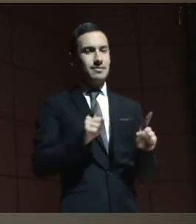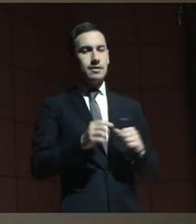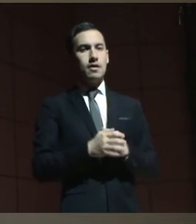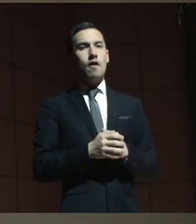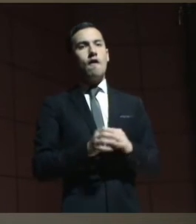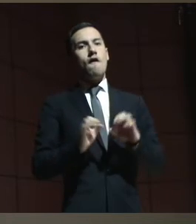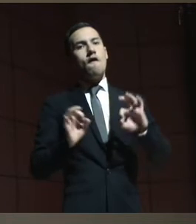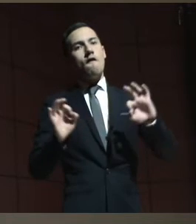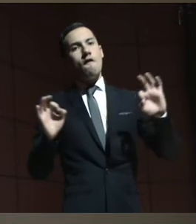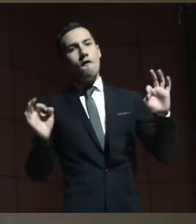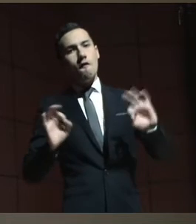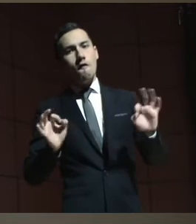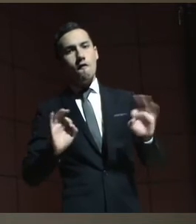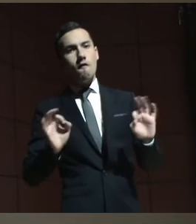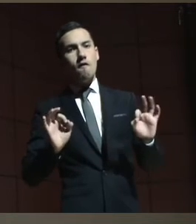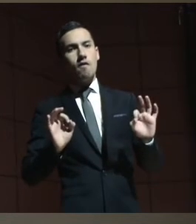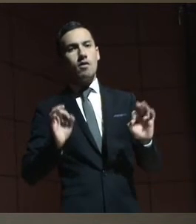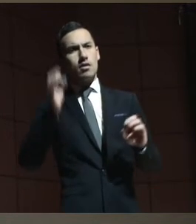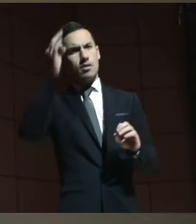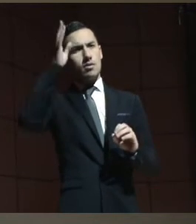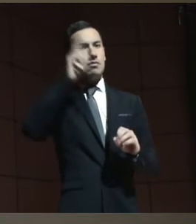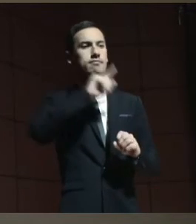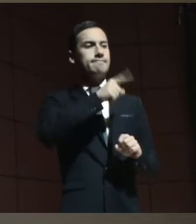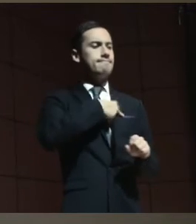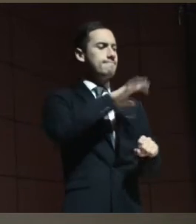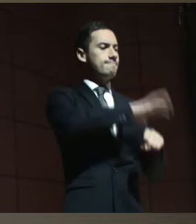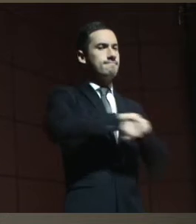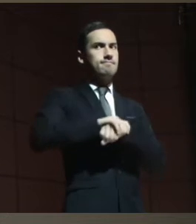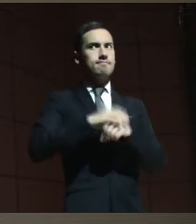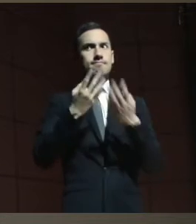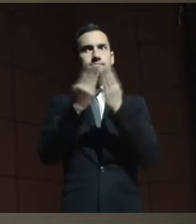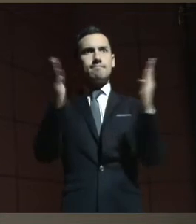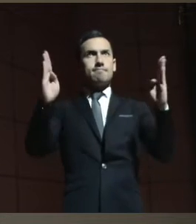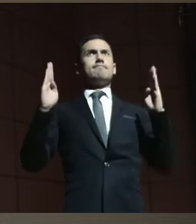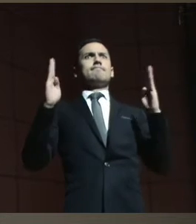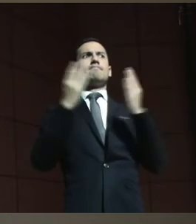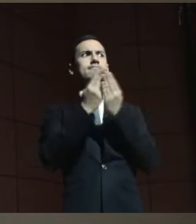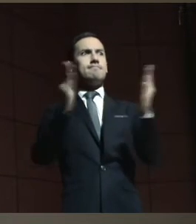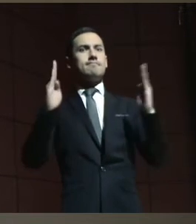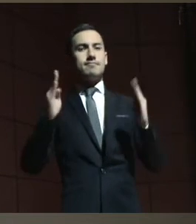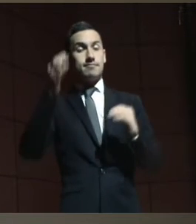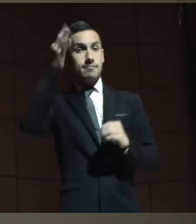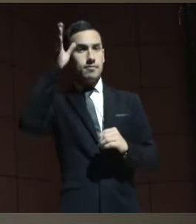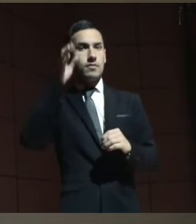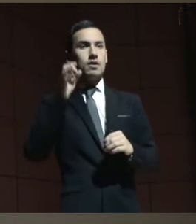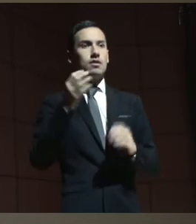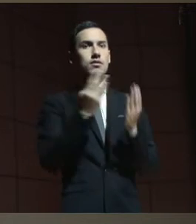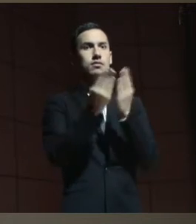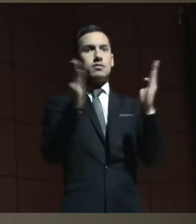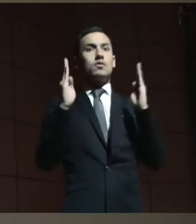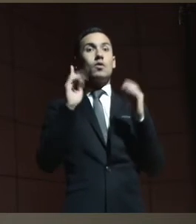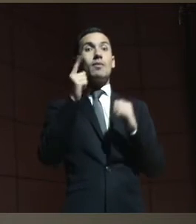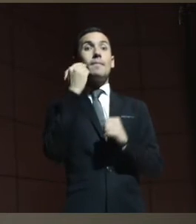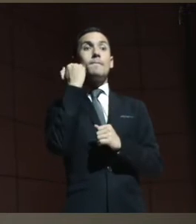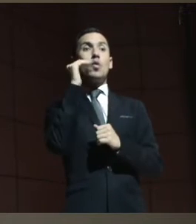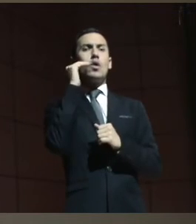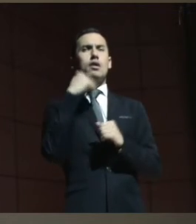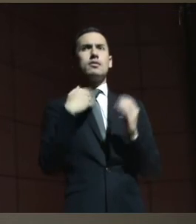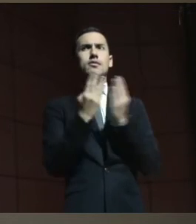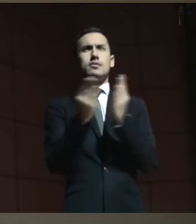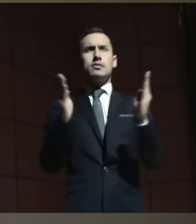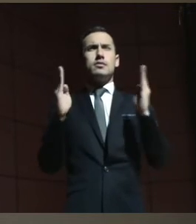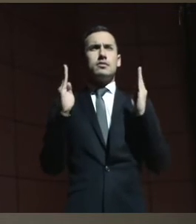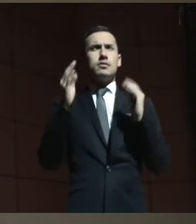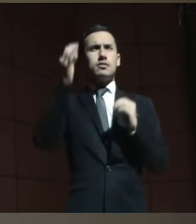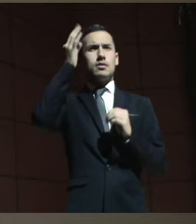O que no se los encierre. O que encerrados, además, por su condición de mujer, pierda